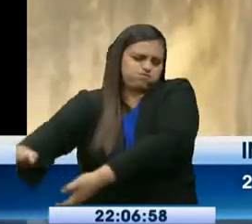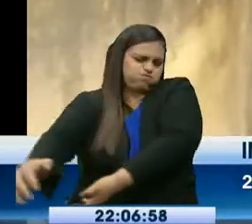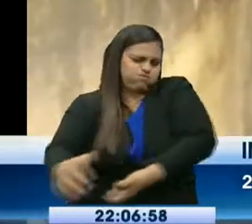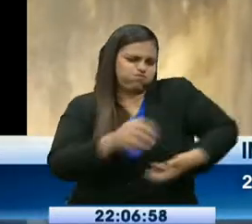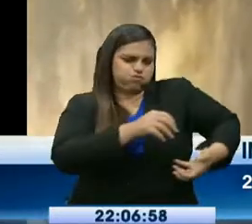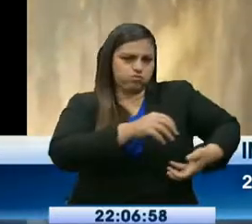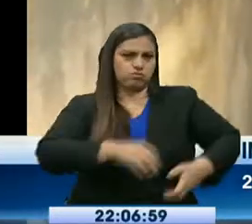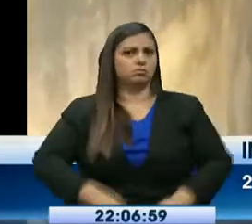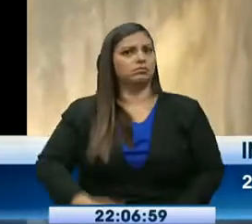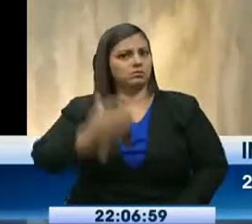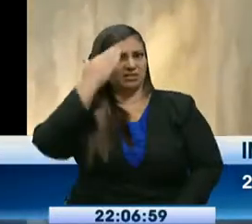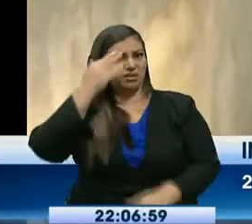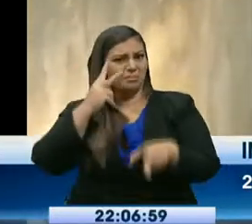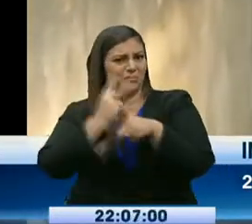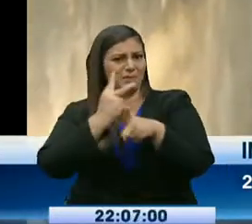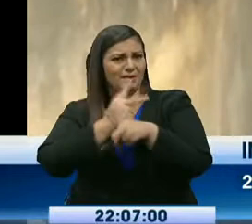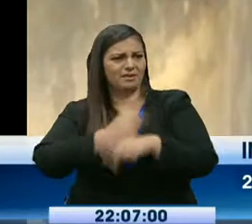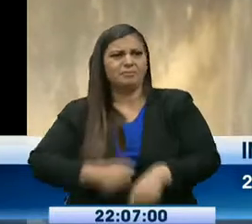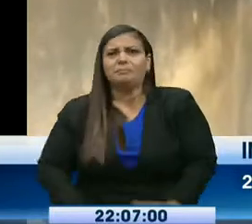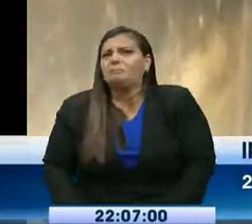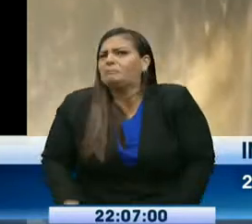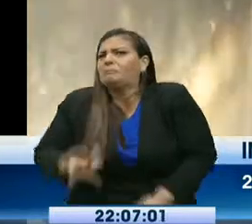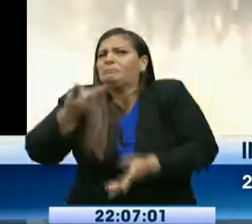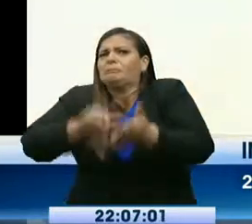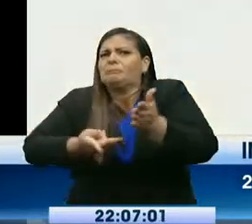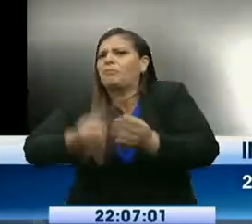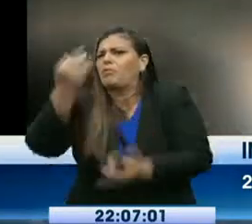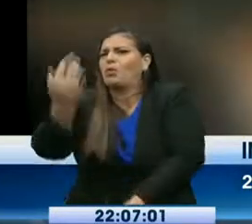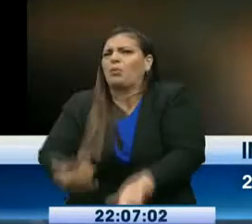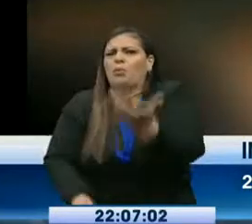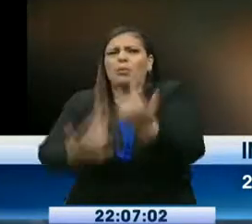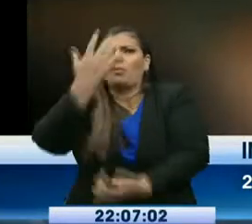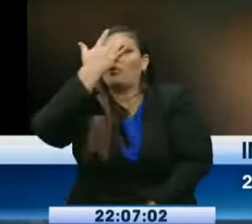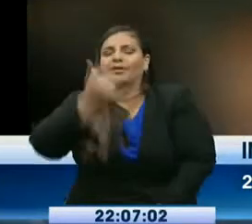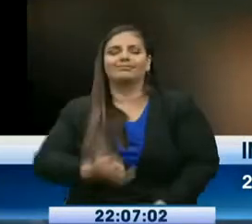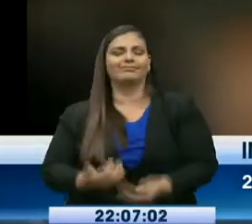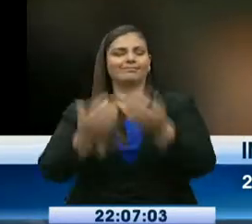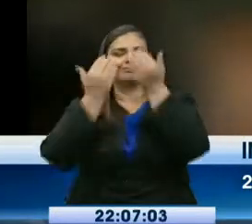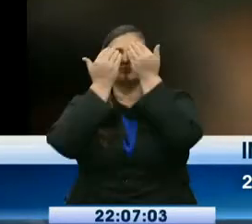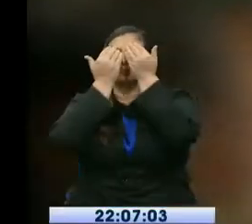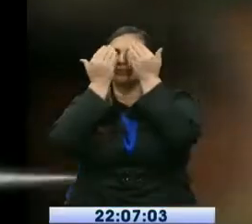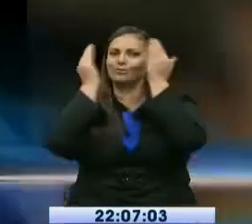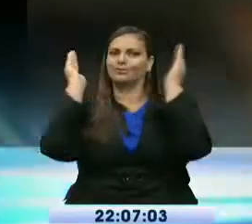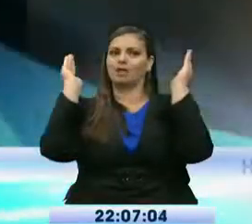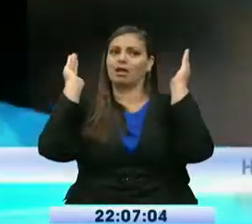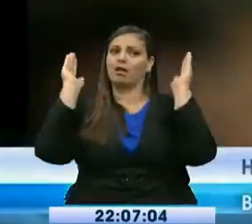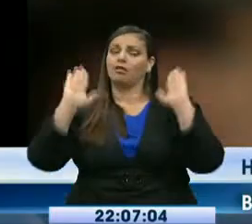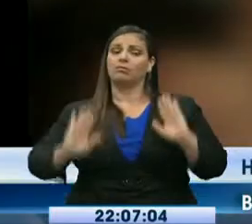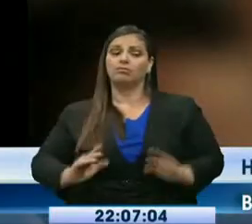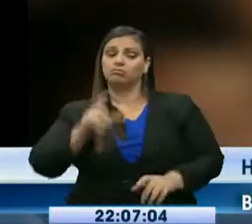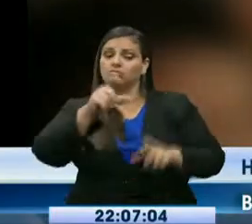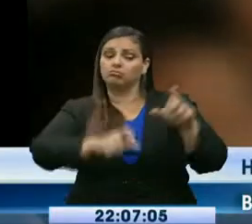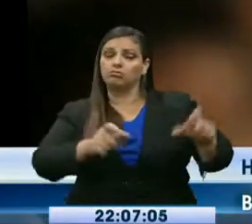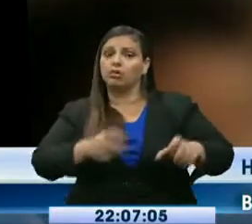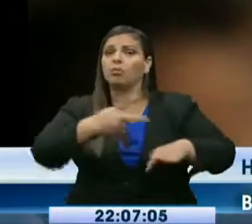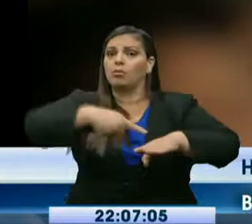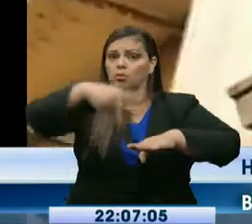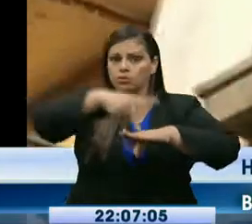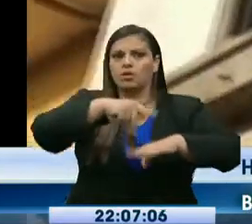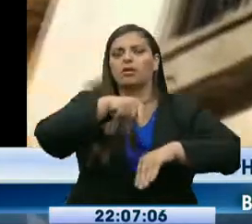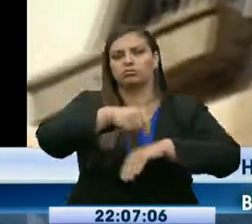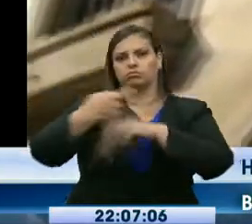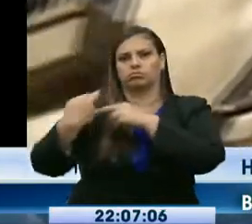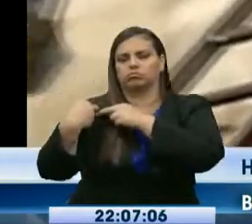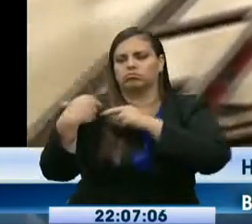se sabe de qué comenzó el incendio todavía. Eso lo vamos a ver con los especialistas en lo que es incendio, para ver qué es lo que provocó el